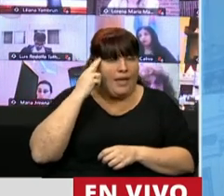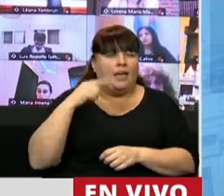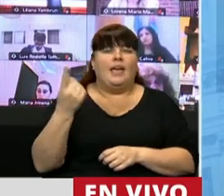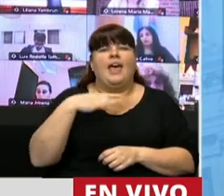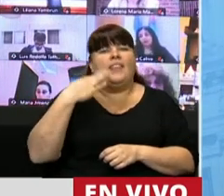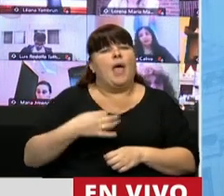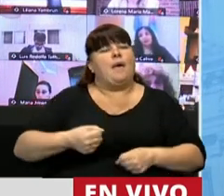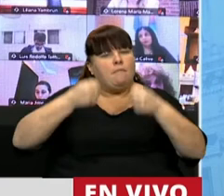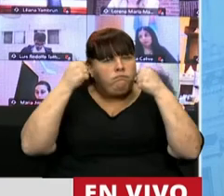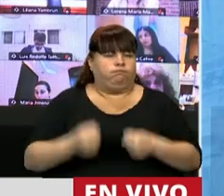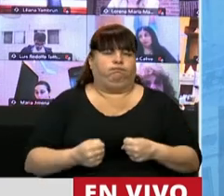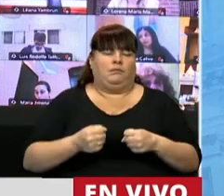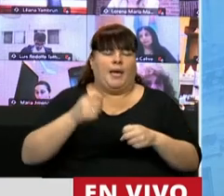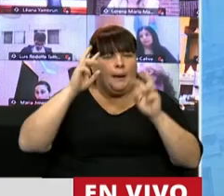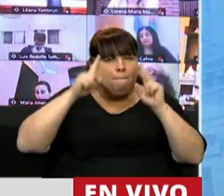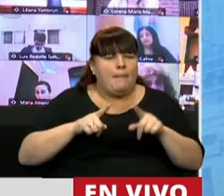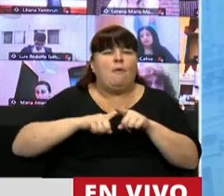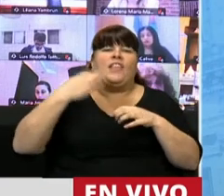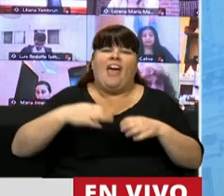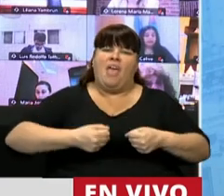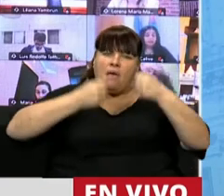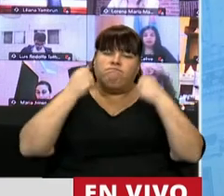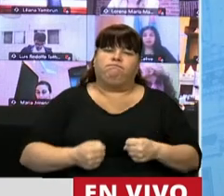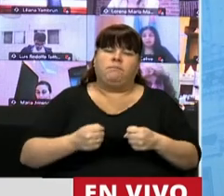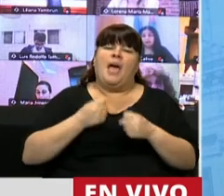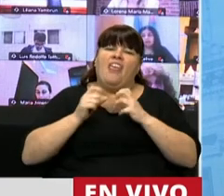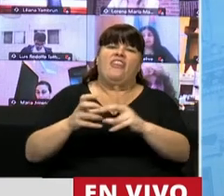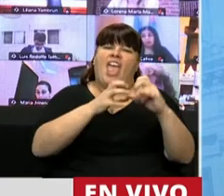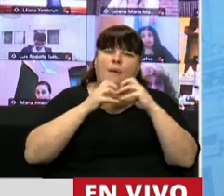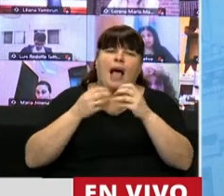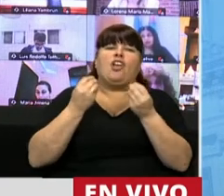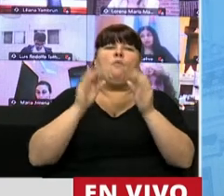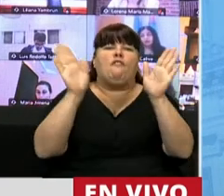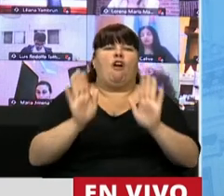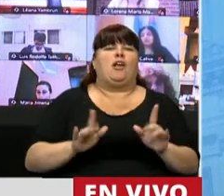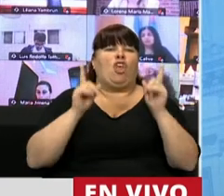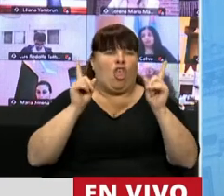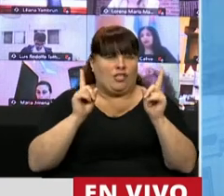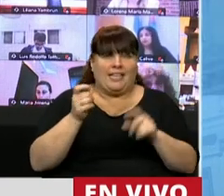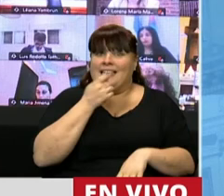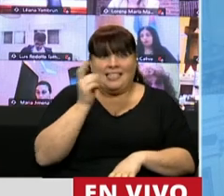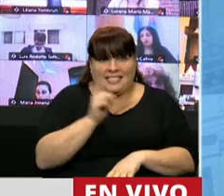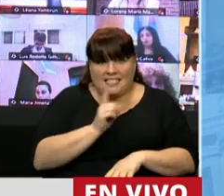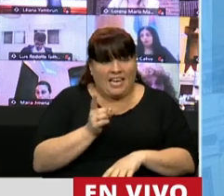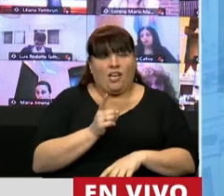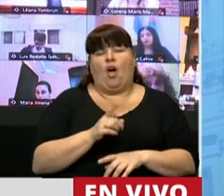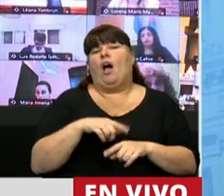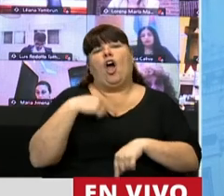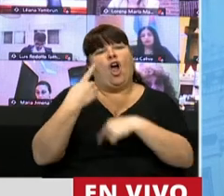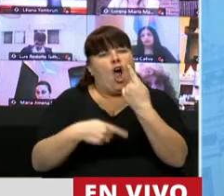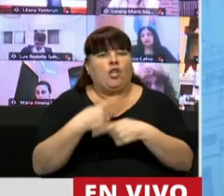tengamos el coraje, la política tenga el coraje de debatir la formación docente. Porque si no, solo